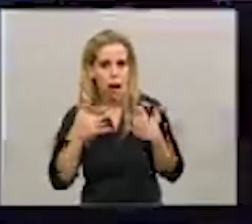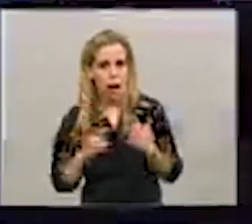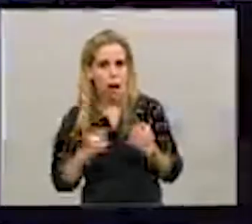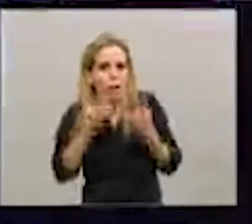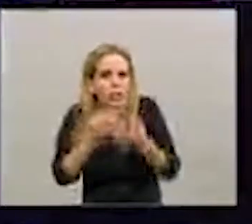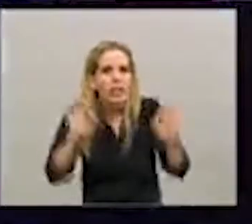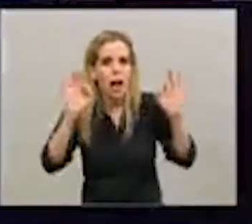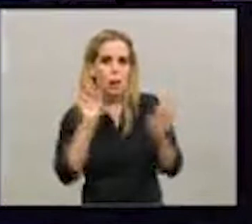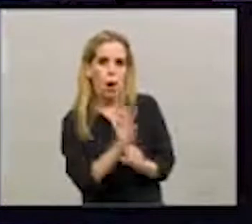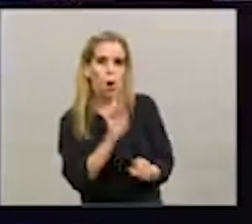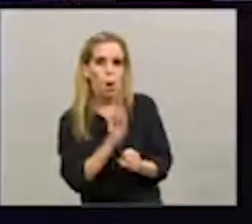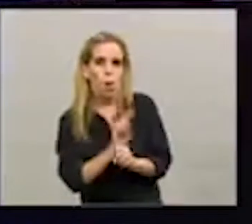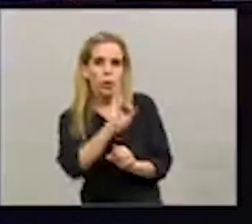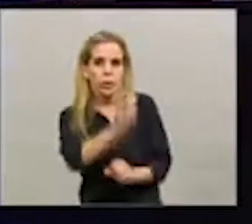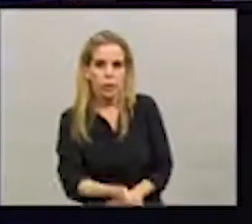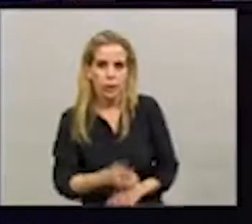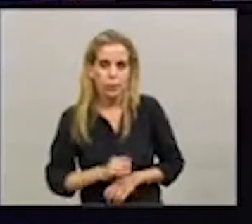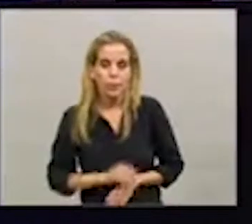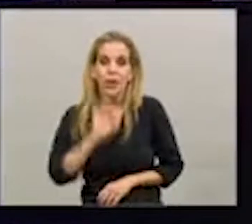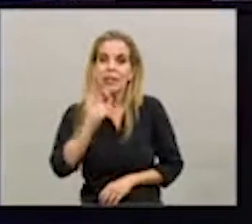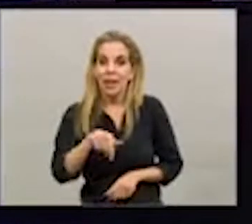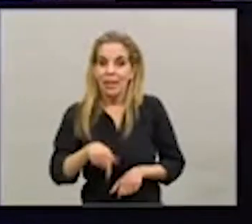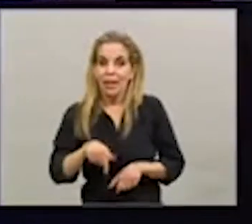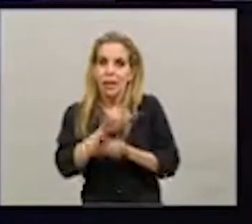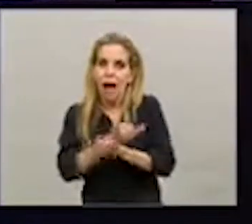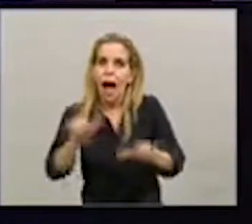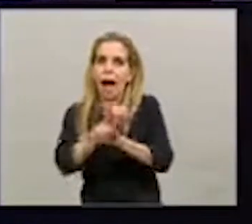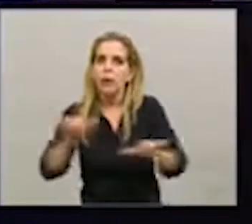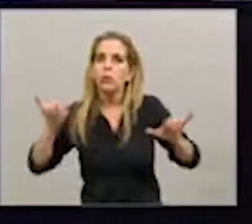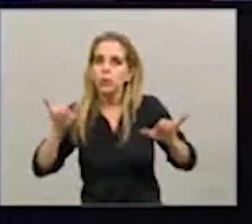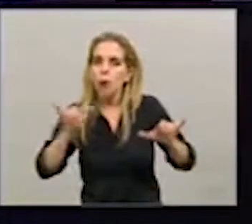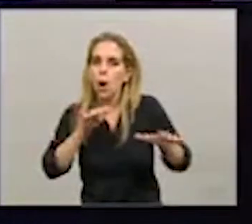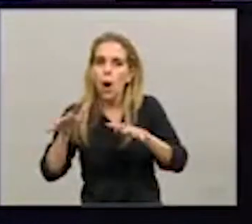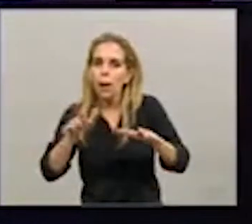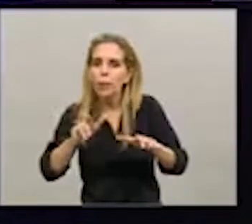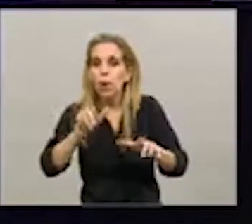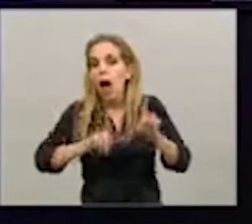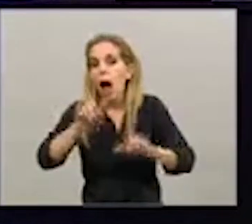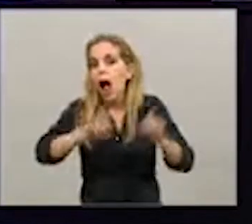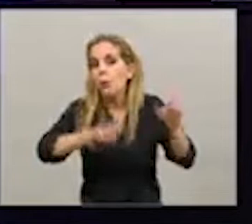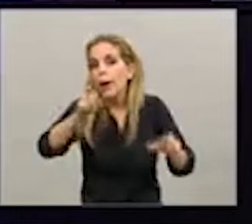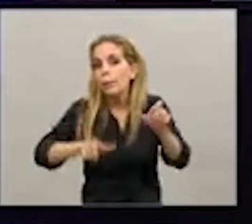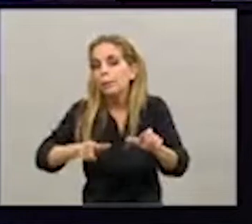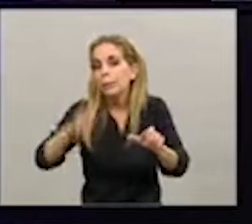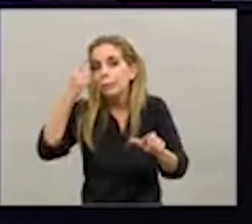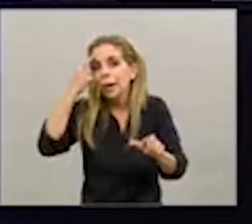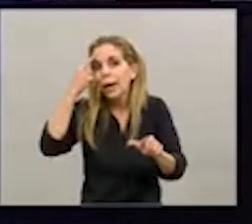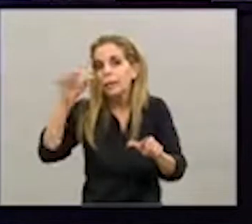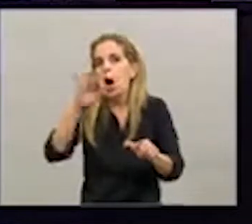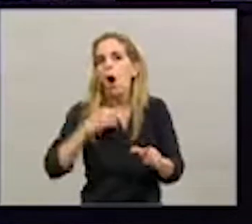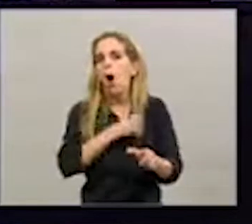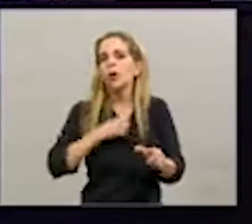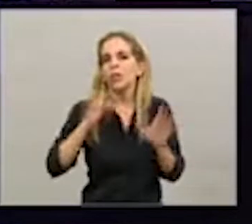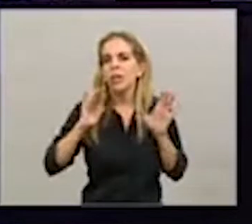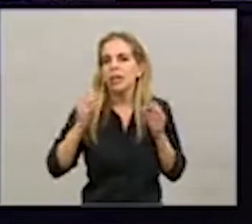Sabemos además que este anuncio puede hacer pensar a alguien, o hacer sentir que no